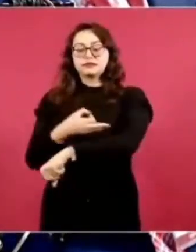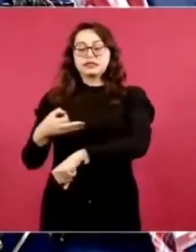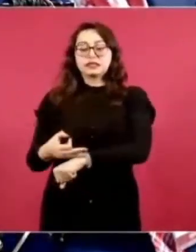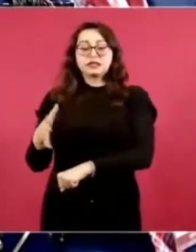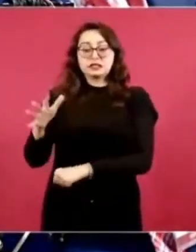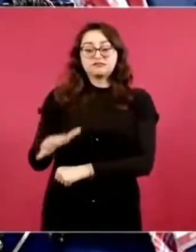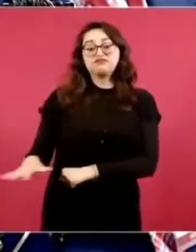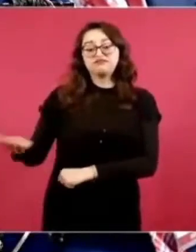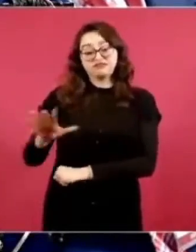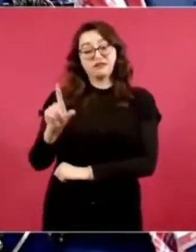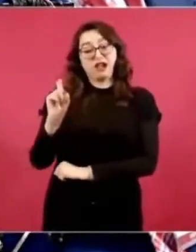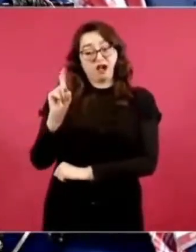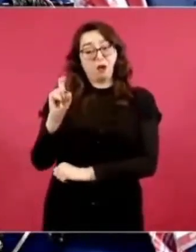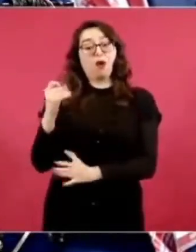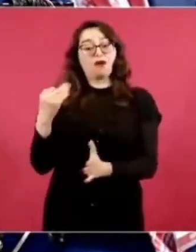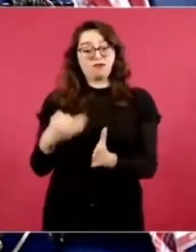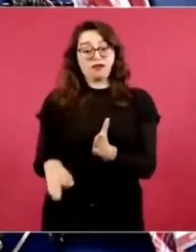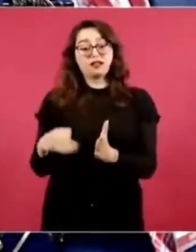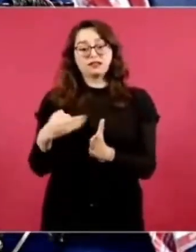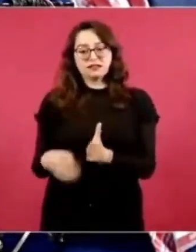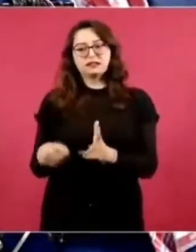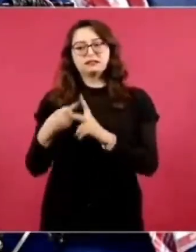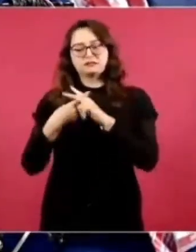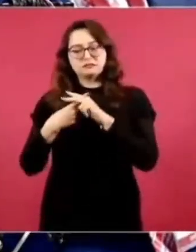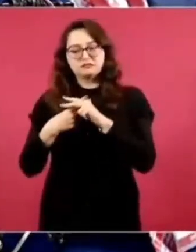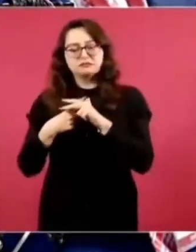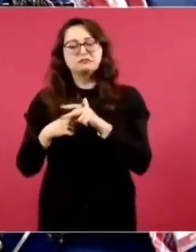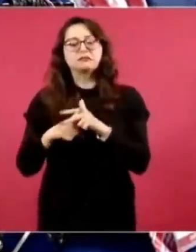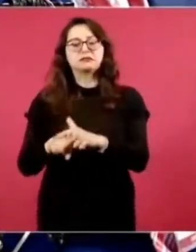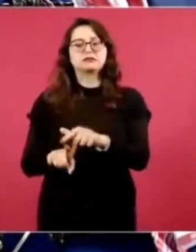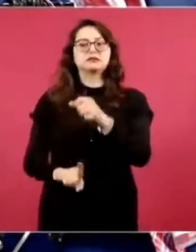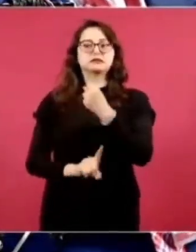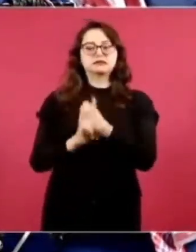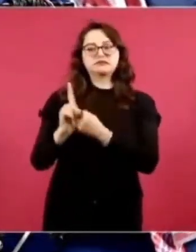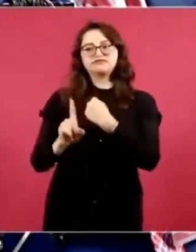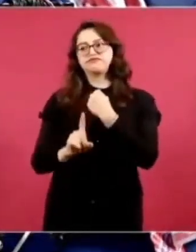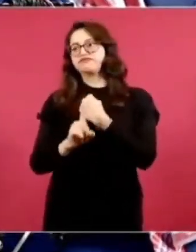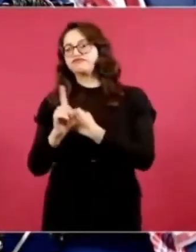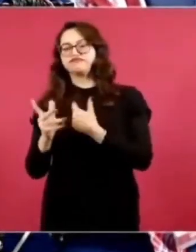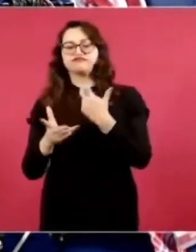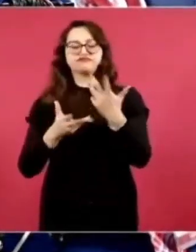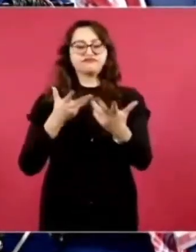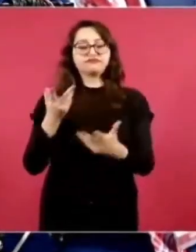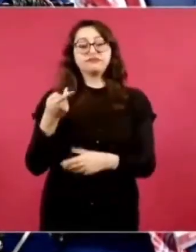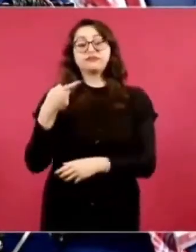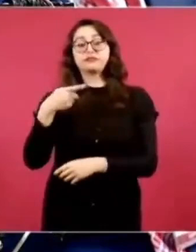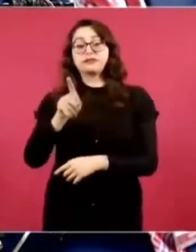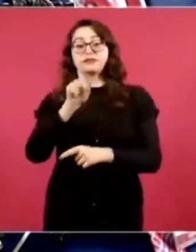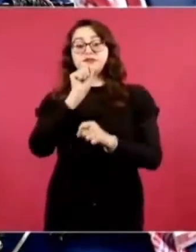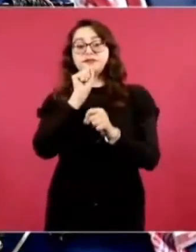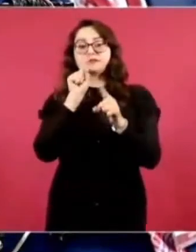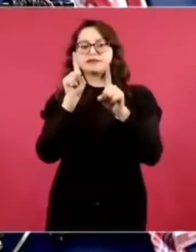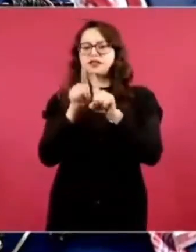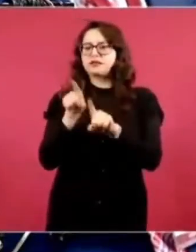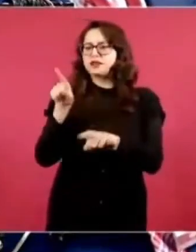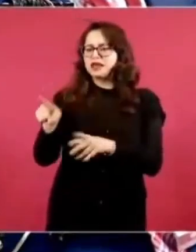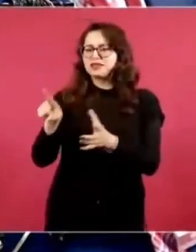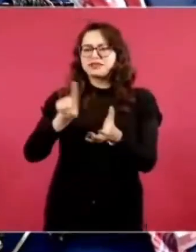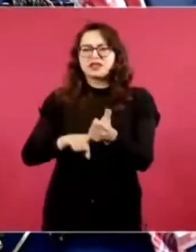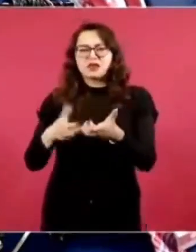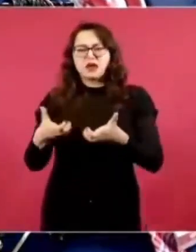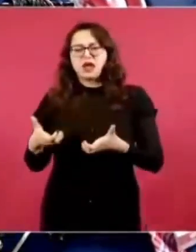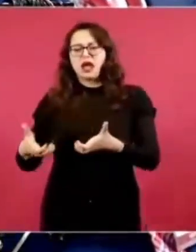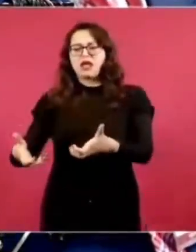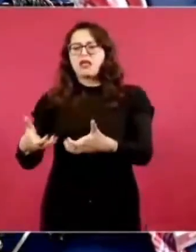supuesto, el agua, ya comienza la escasez, pero algo que también llama la atención, presidente, es que no cuentan con semáforos. Entonces,